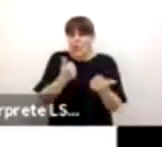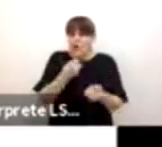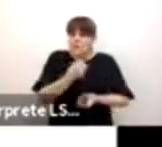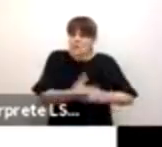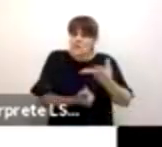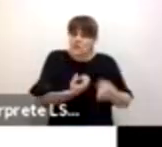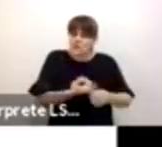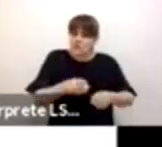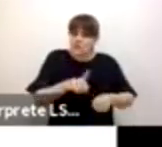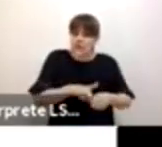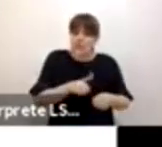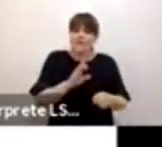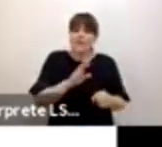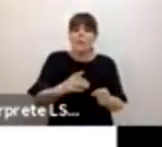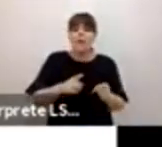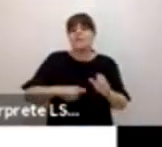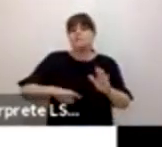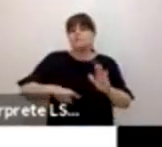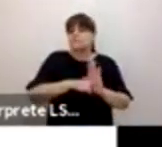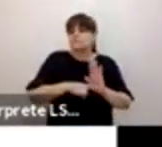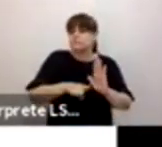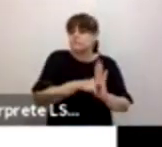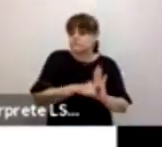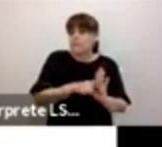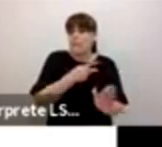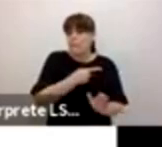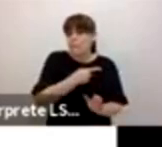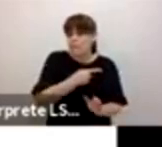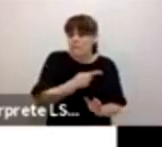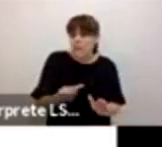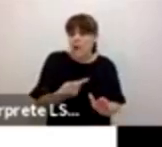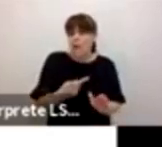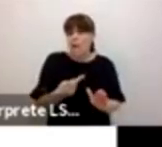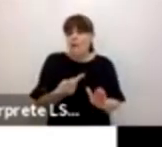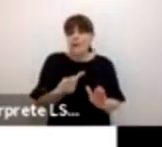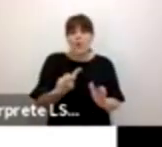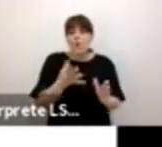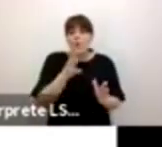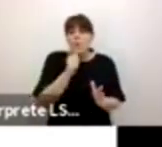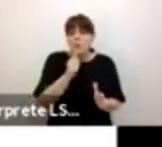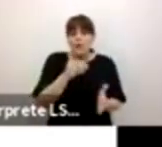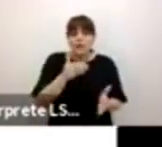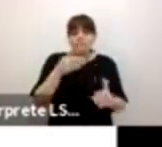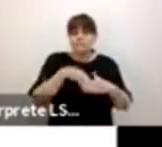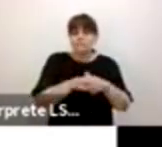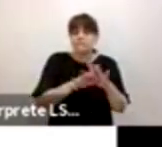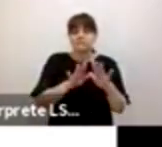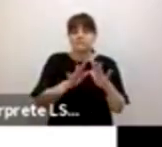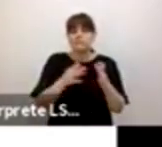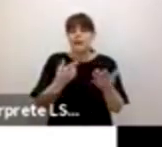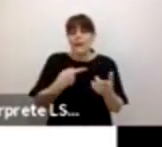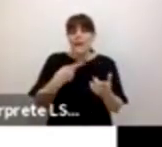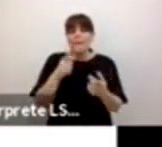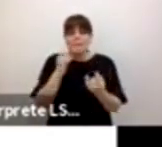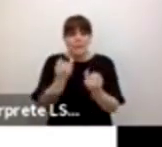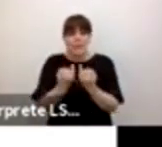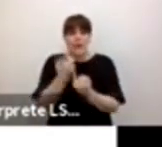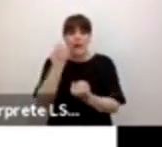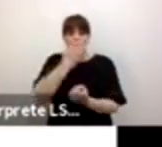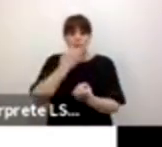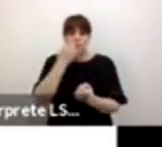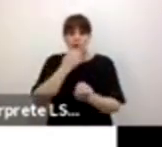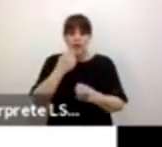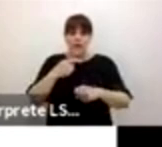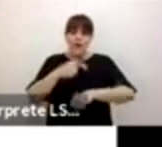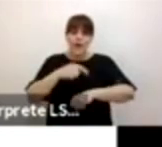donde prevalece más la pobreza, tienen menos acceso, las escuelas de horario ampliado, pero sobre todo quiero